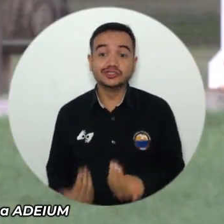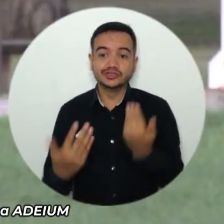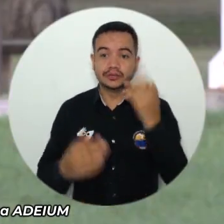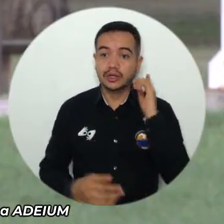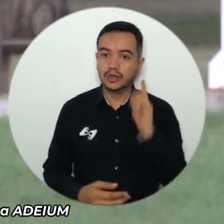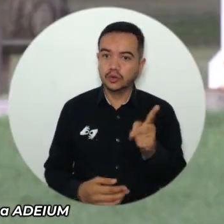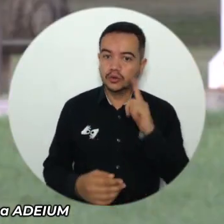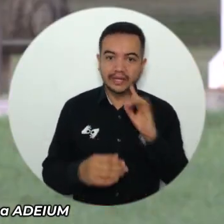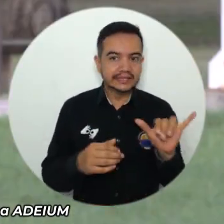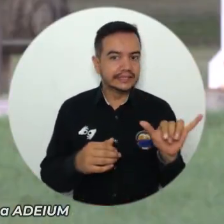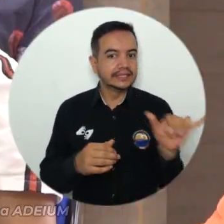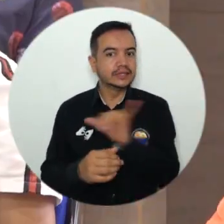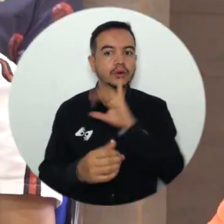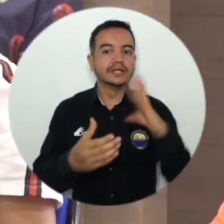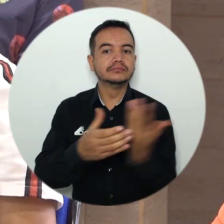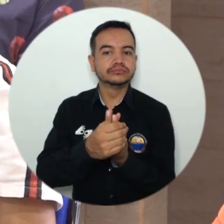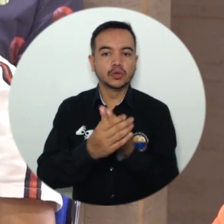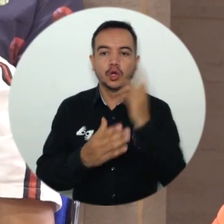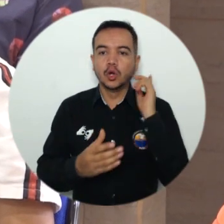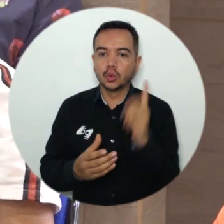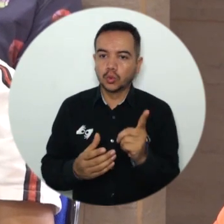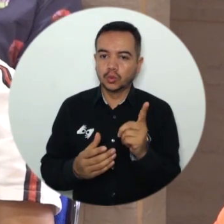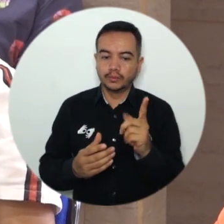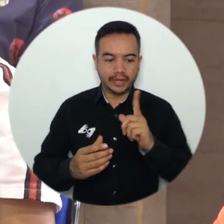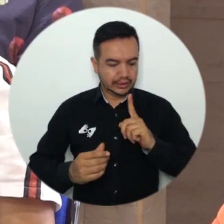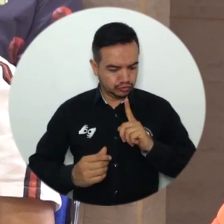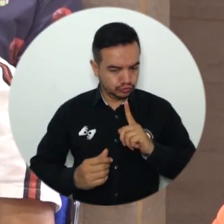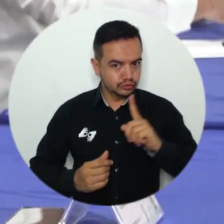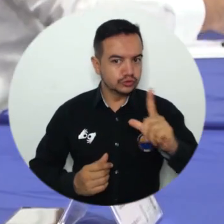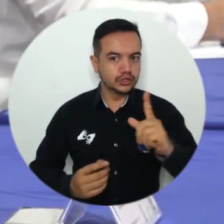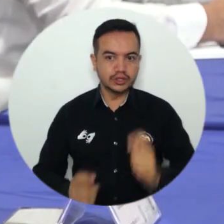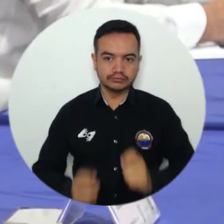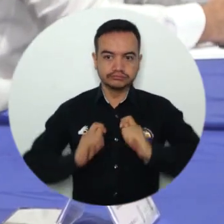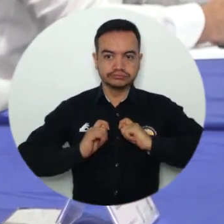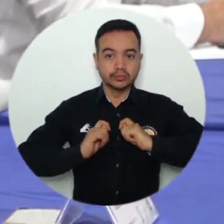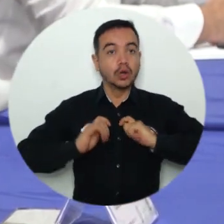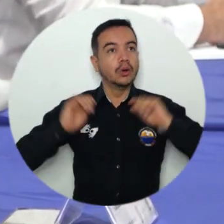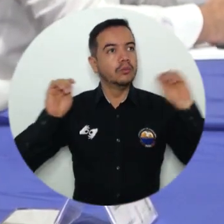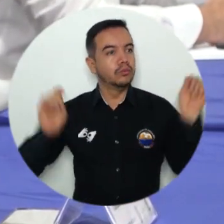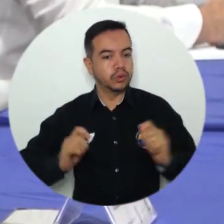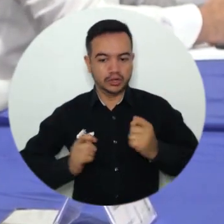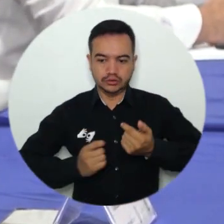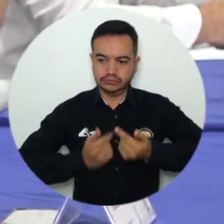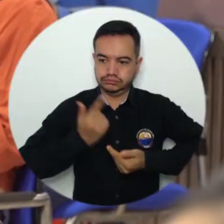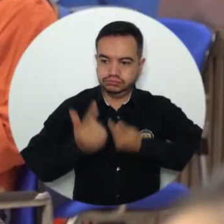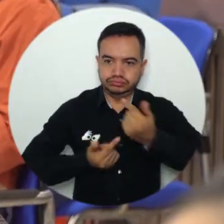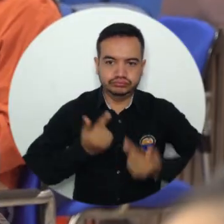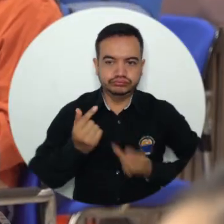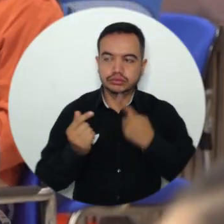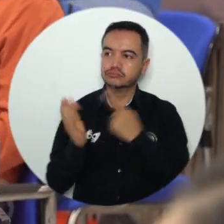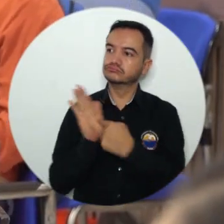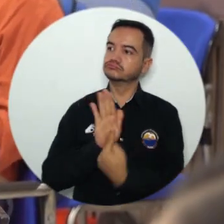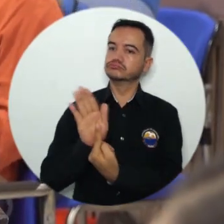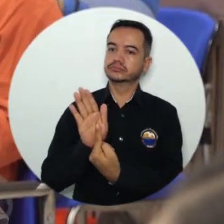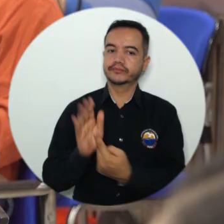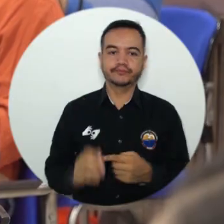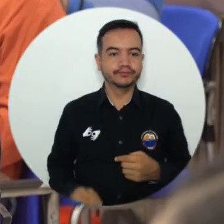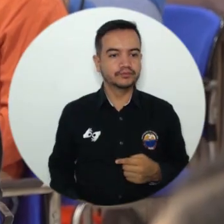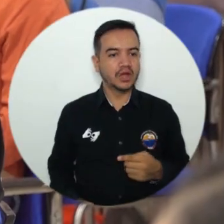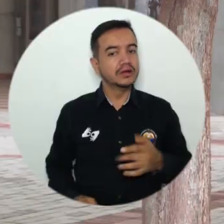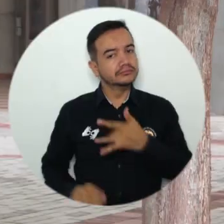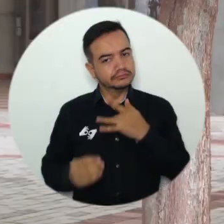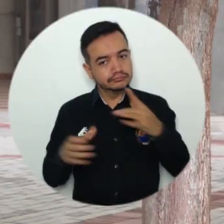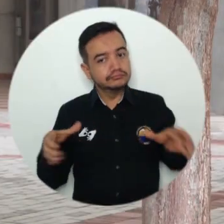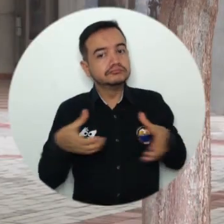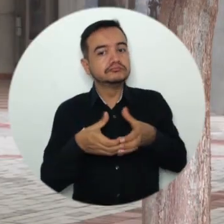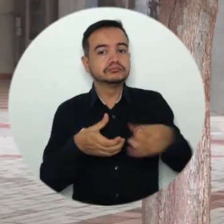bastante inclusivo, porque a través del liderazgo pues muchos estudiantes están siendo representados. Me parece muy pertinente